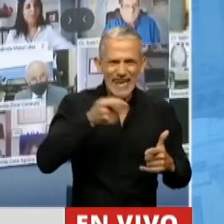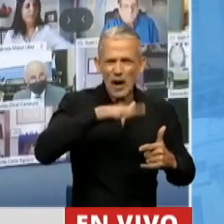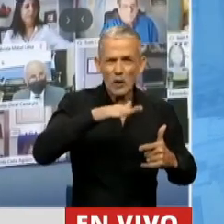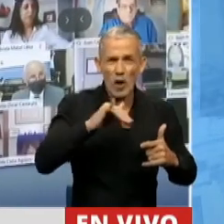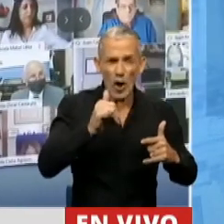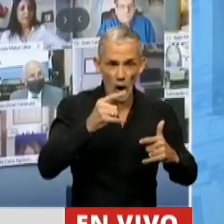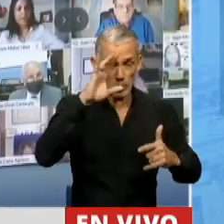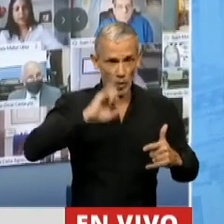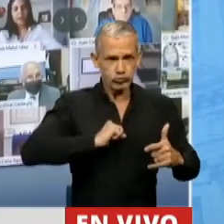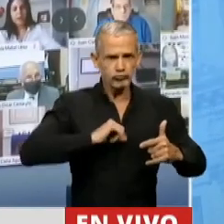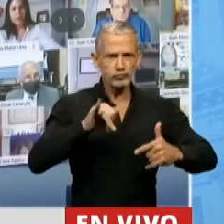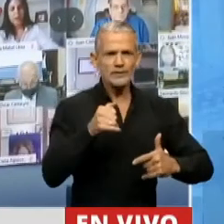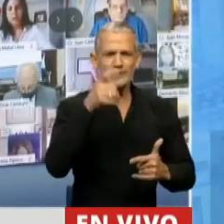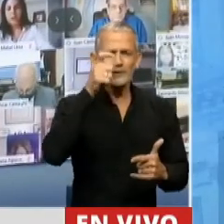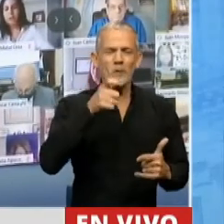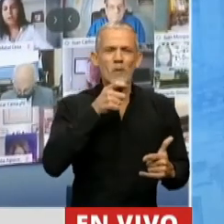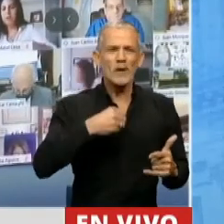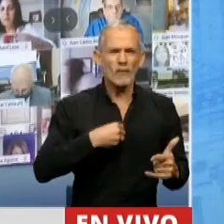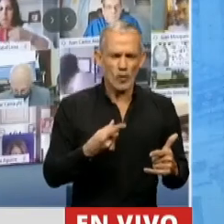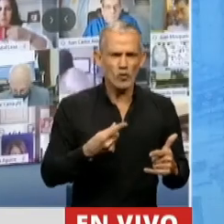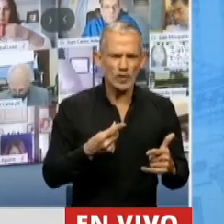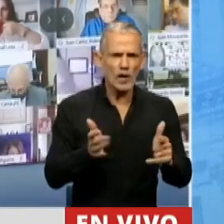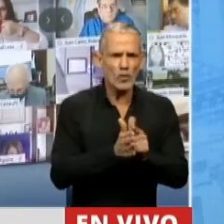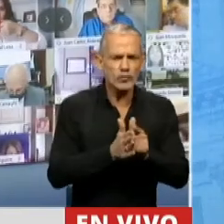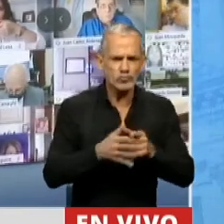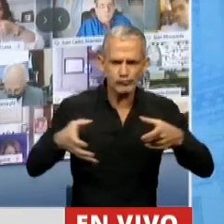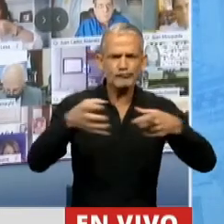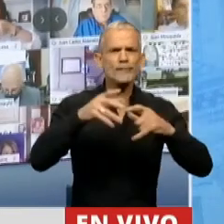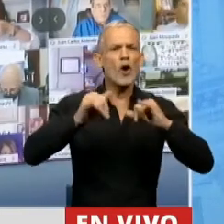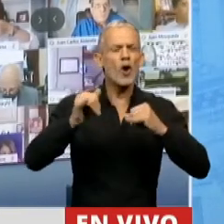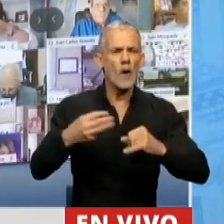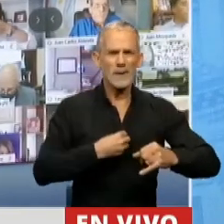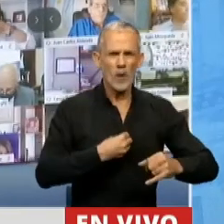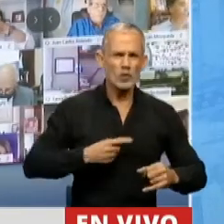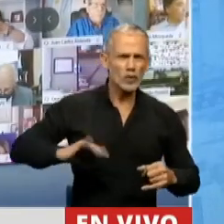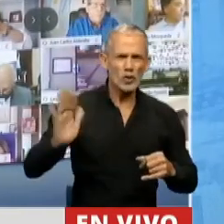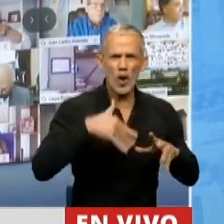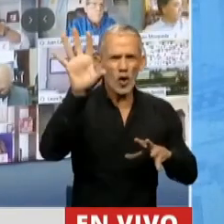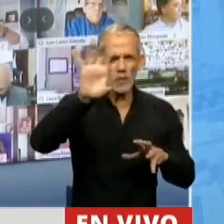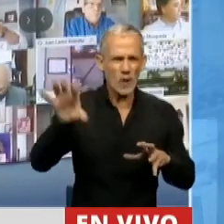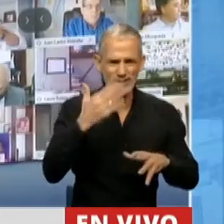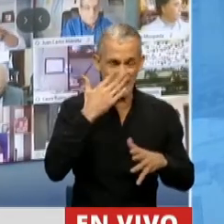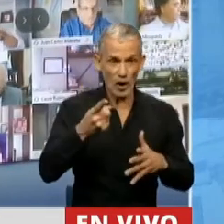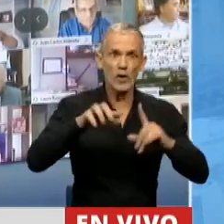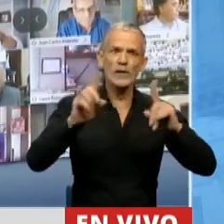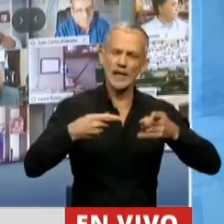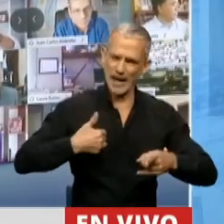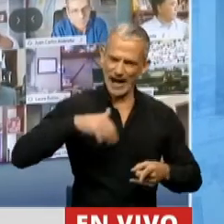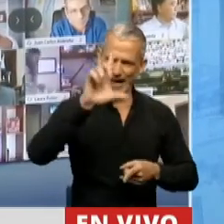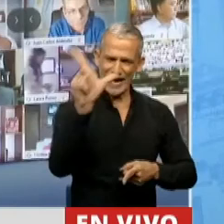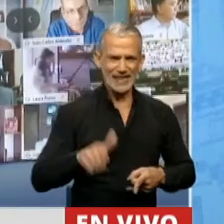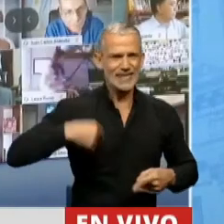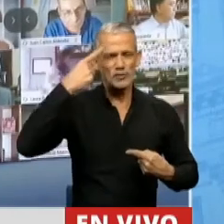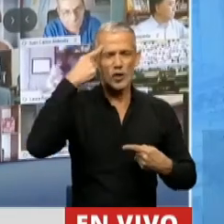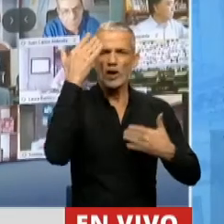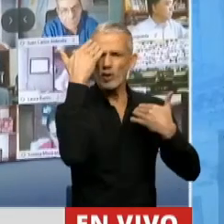decidió también hacer esta cruzada junto a muchos jóvenes voluntarios de toda la provincia y seguramente de todo el país. En